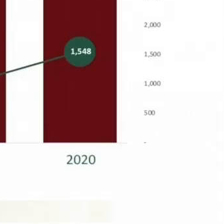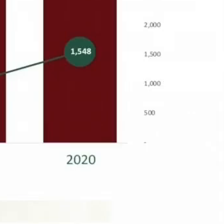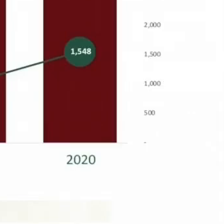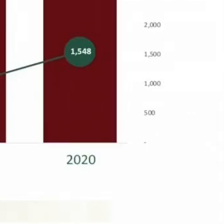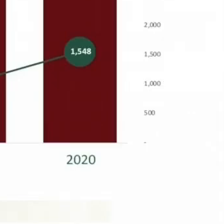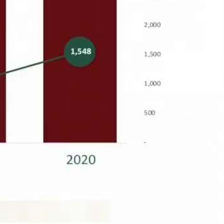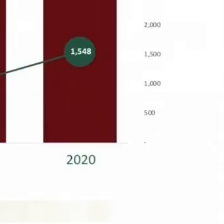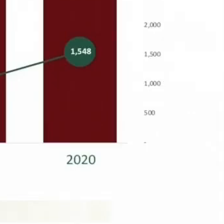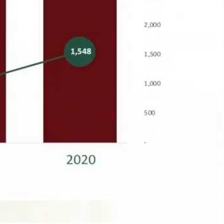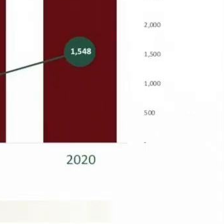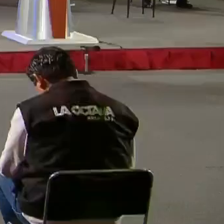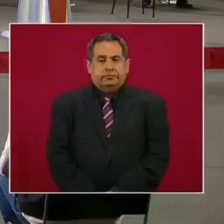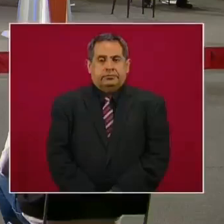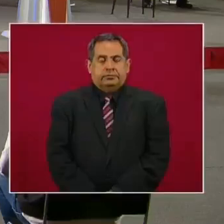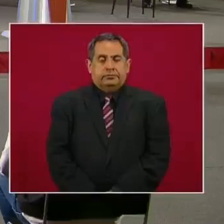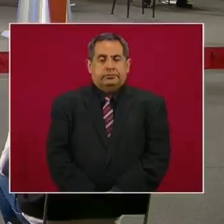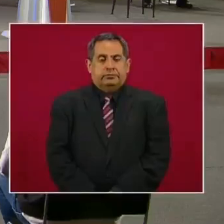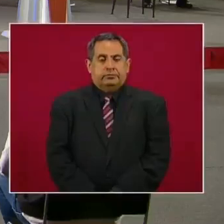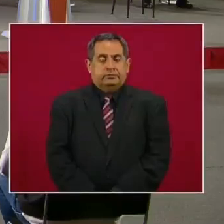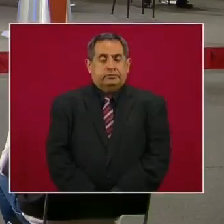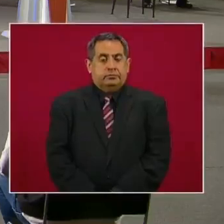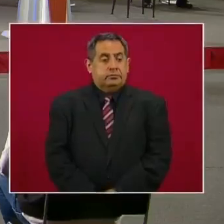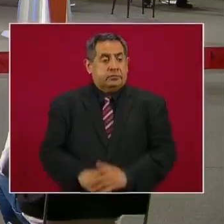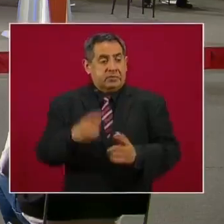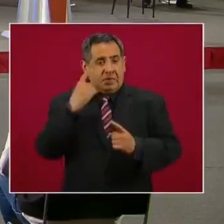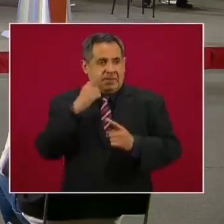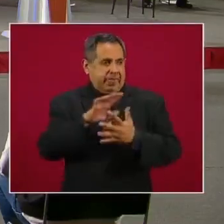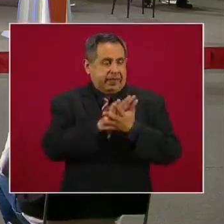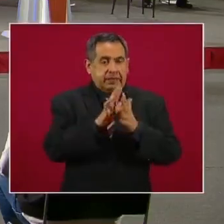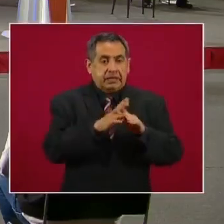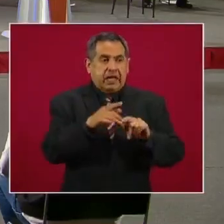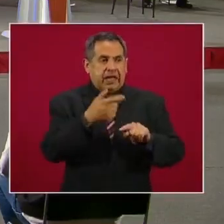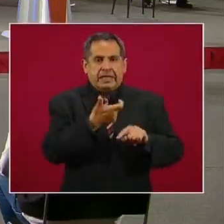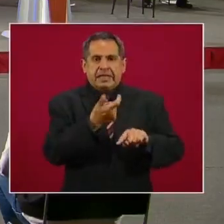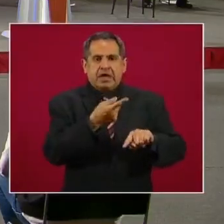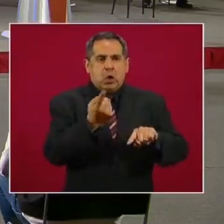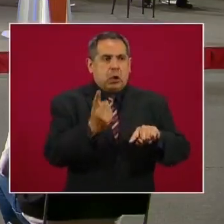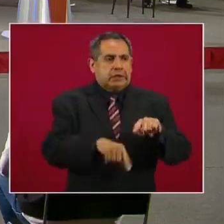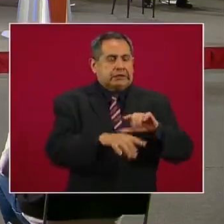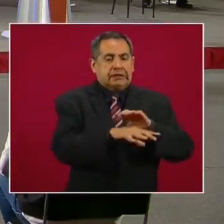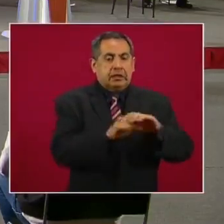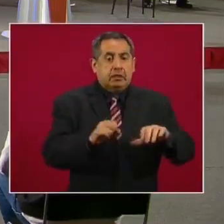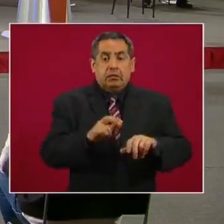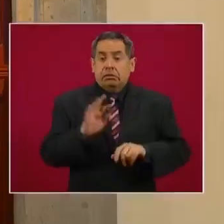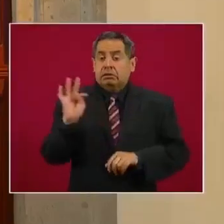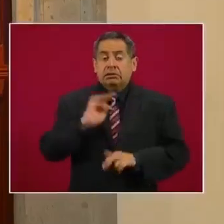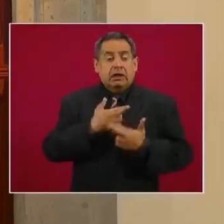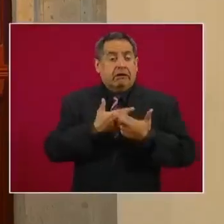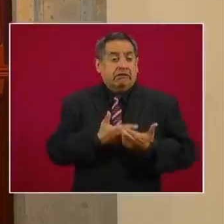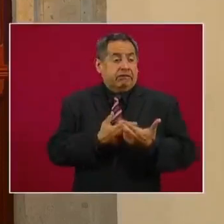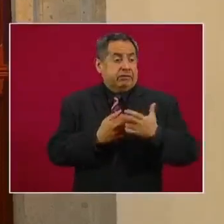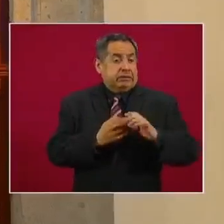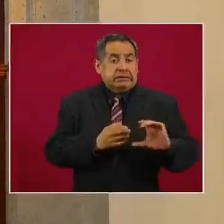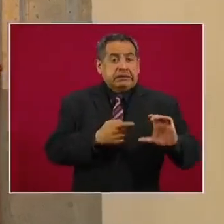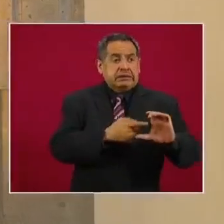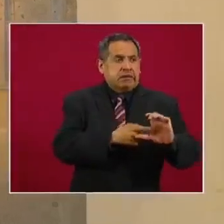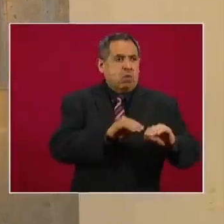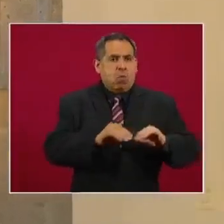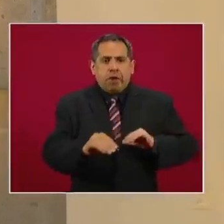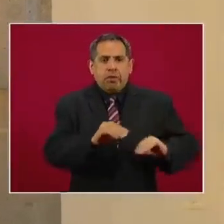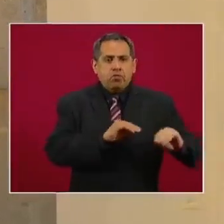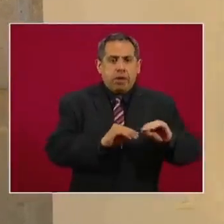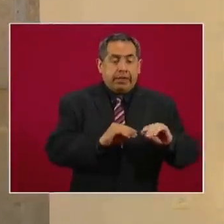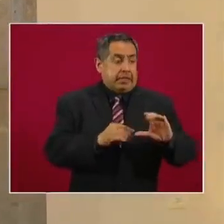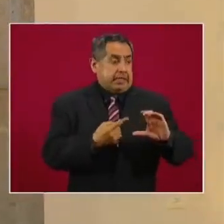es combatir su fortaleza financiera, que es lo que les da capacidad para operar y para